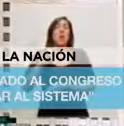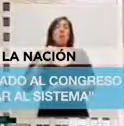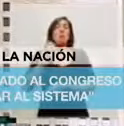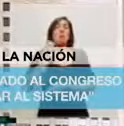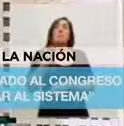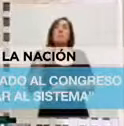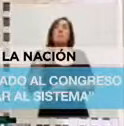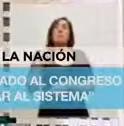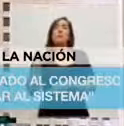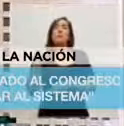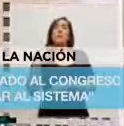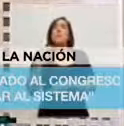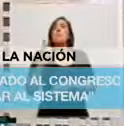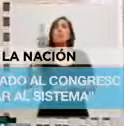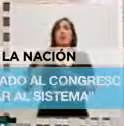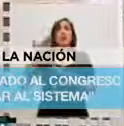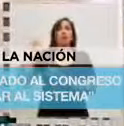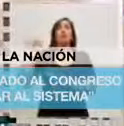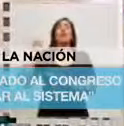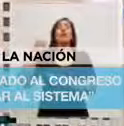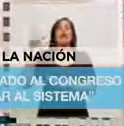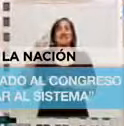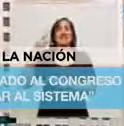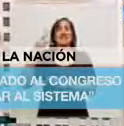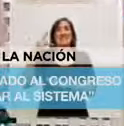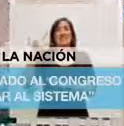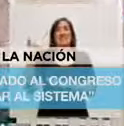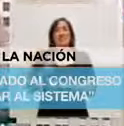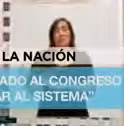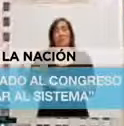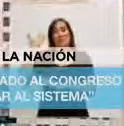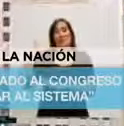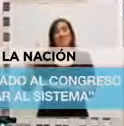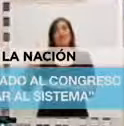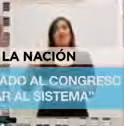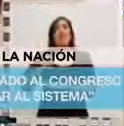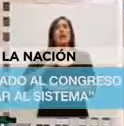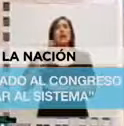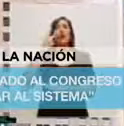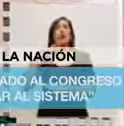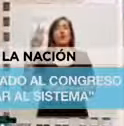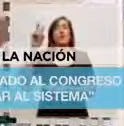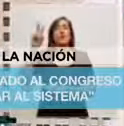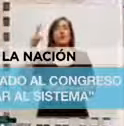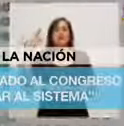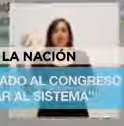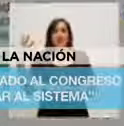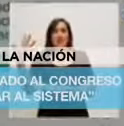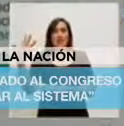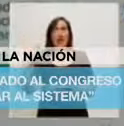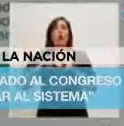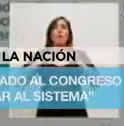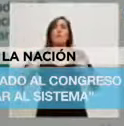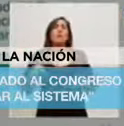la lanzó el Presidente Kirchner en el año 2005, fue el primer plan de